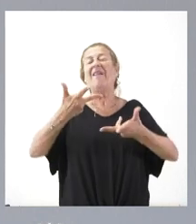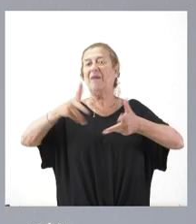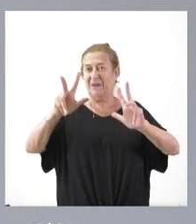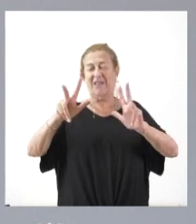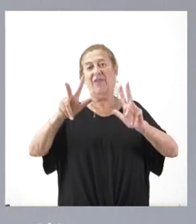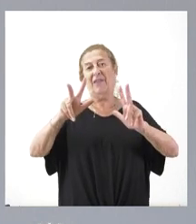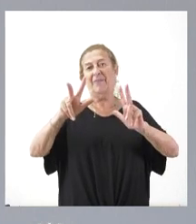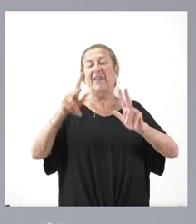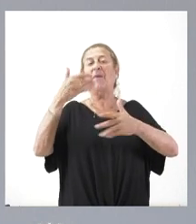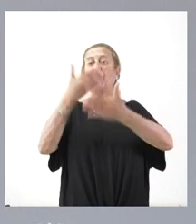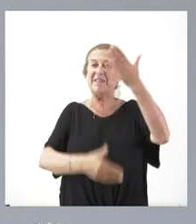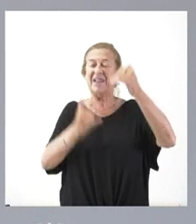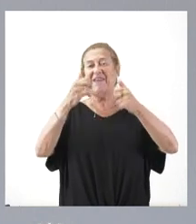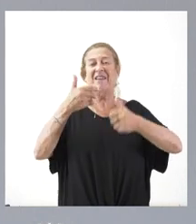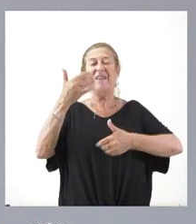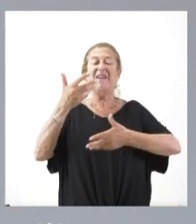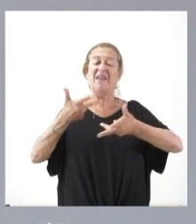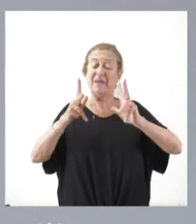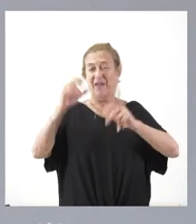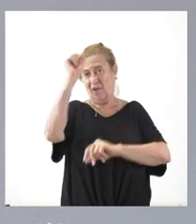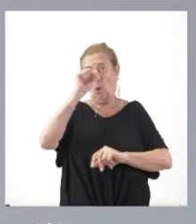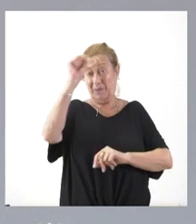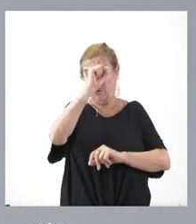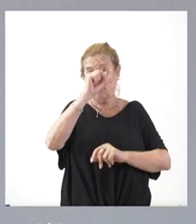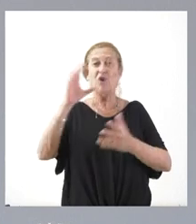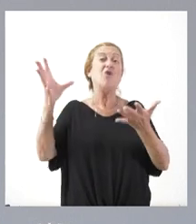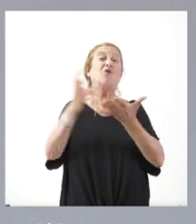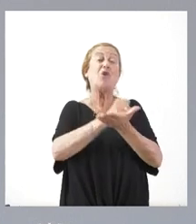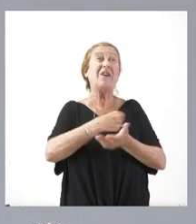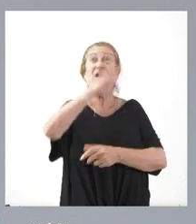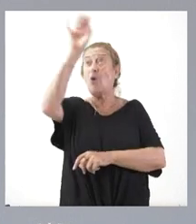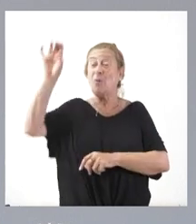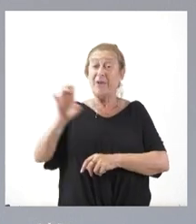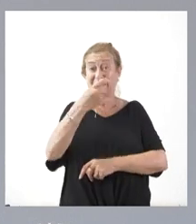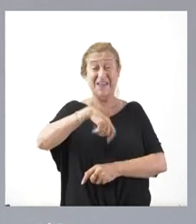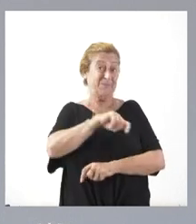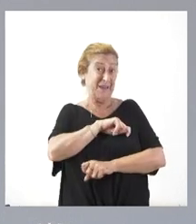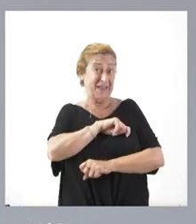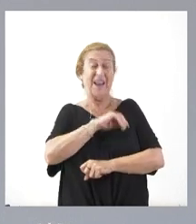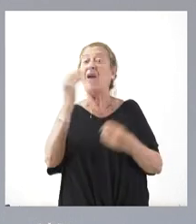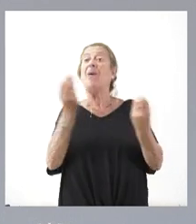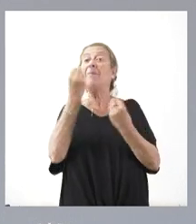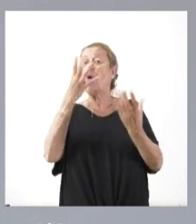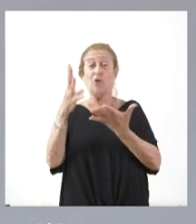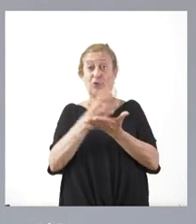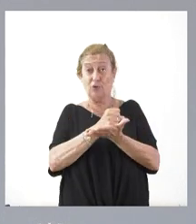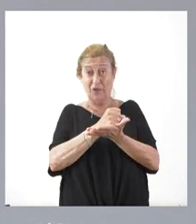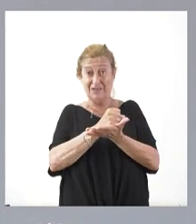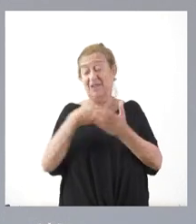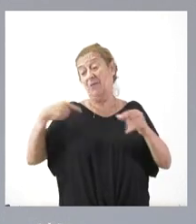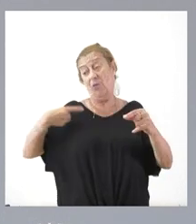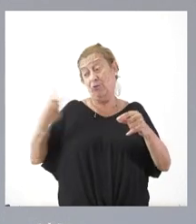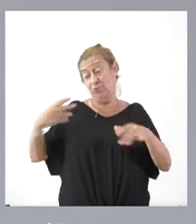de prensa, a la libertad de opinión de entre todas las comunidades autónomas de España, la mejor de todas ellas, empatada